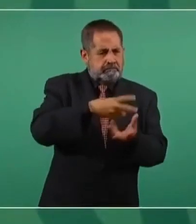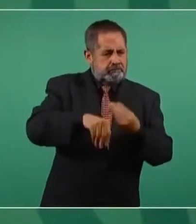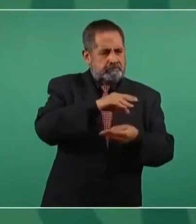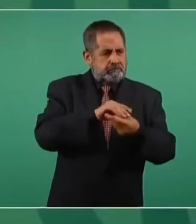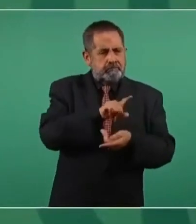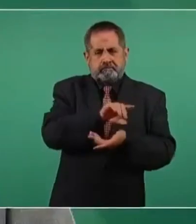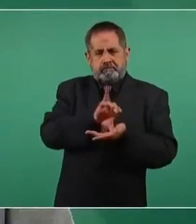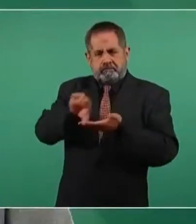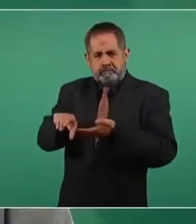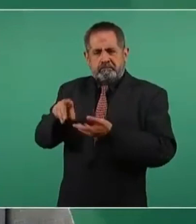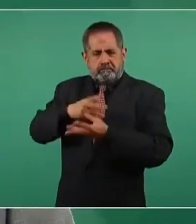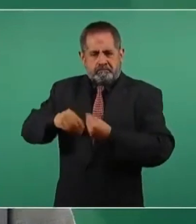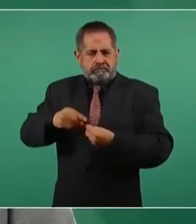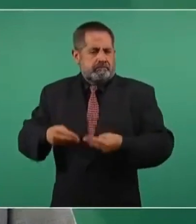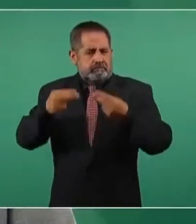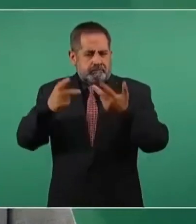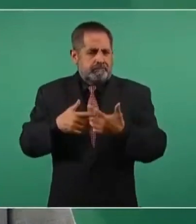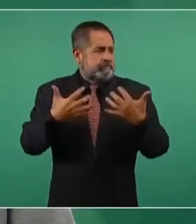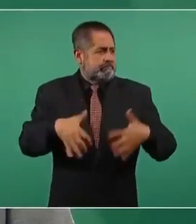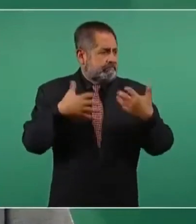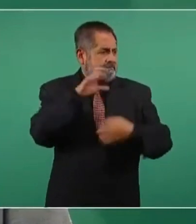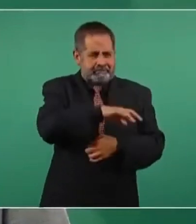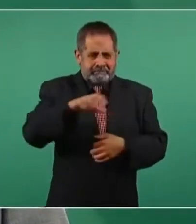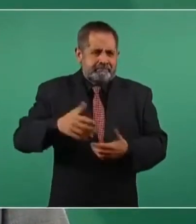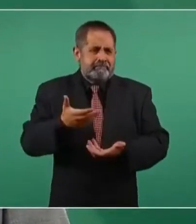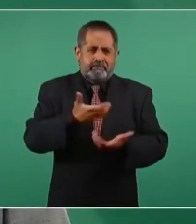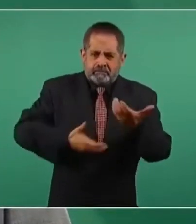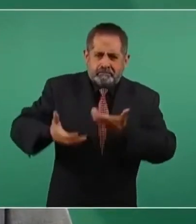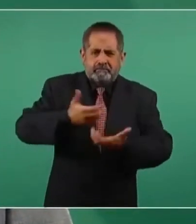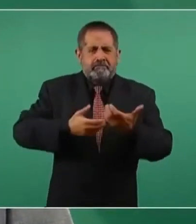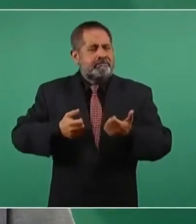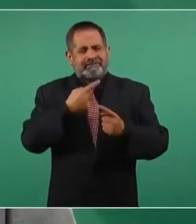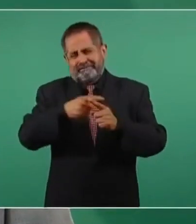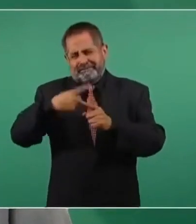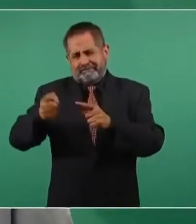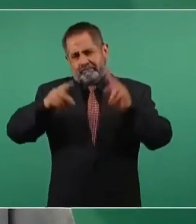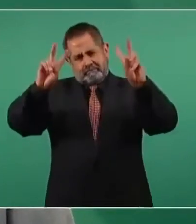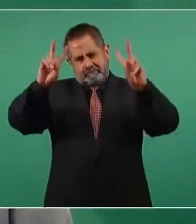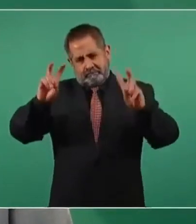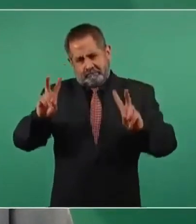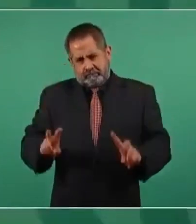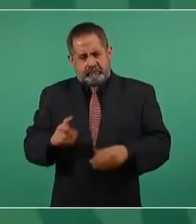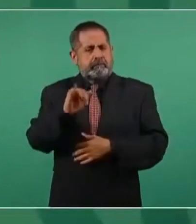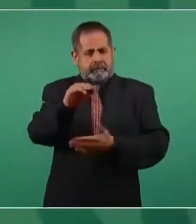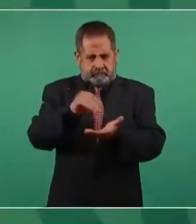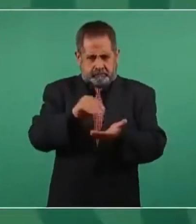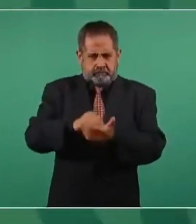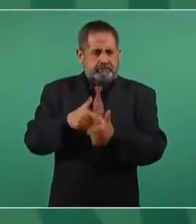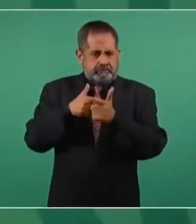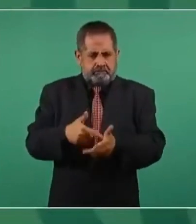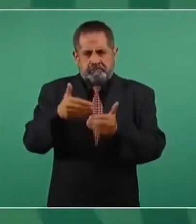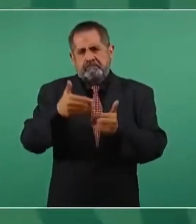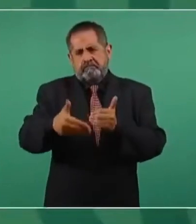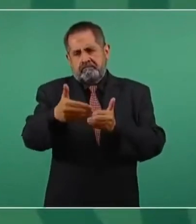de desarrollo industrial de comercio todo esto vamos a seguir aquí tratando